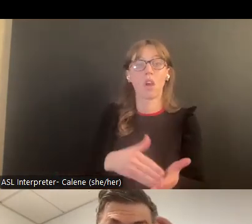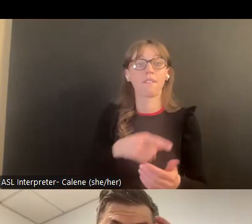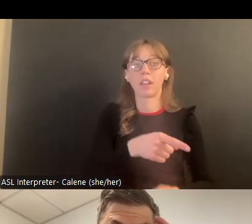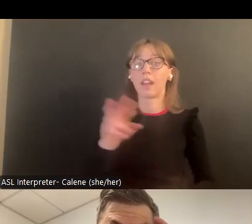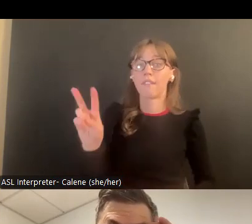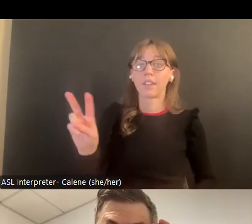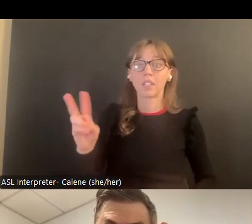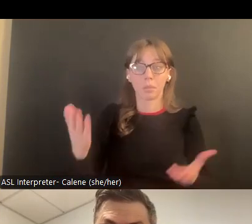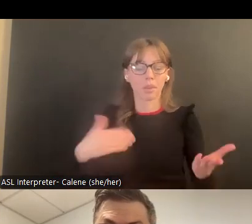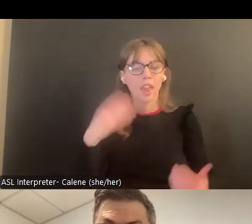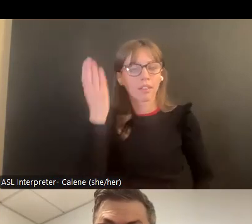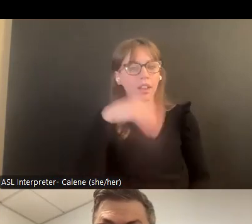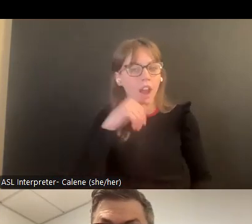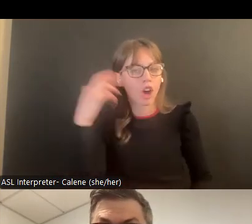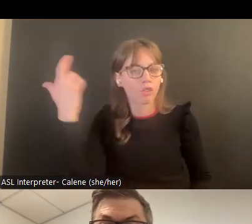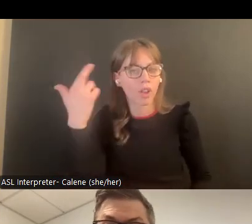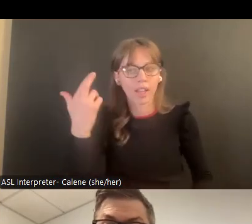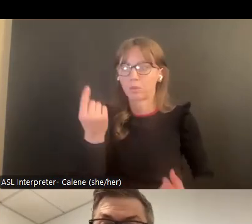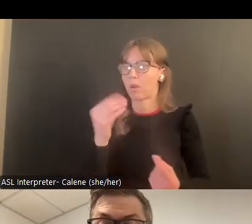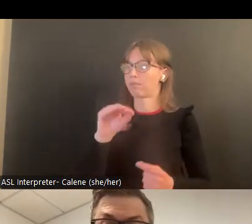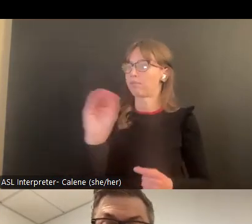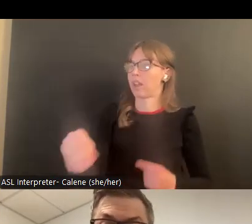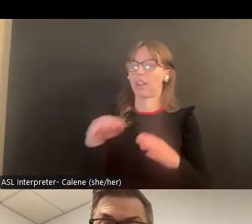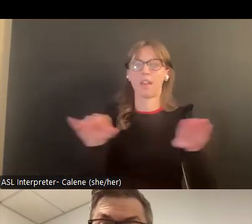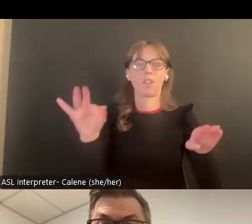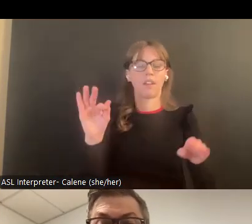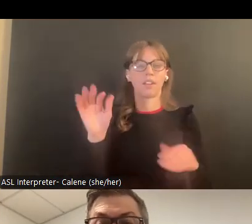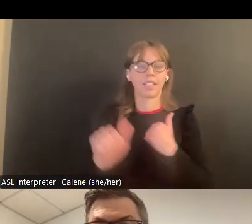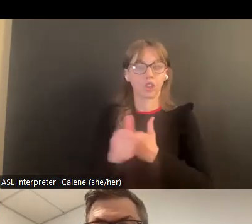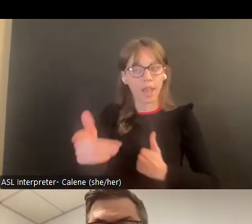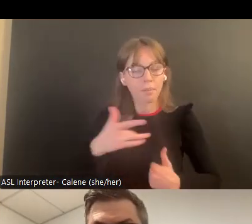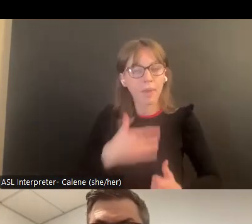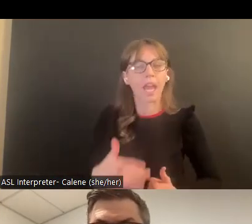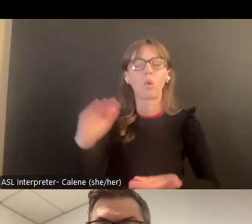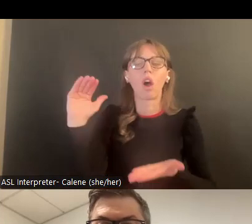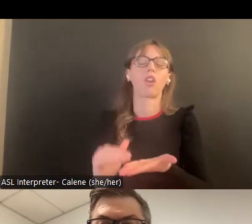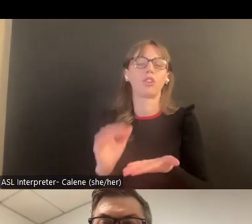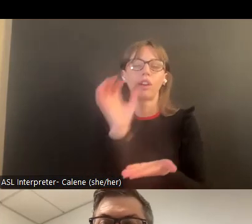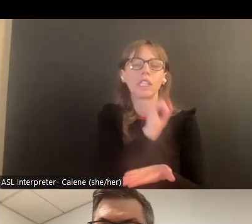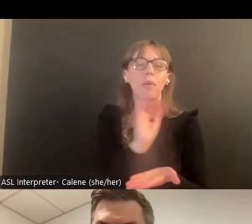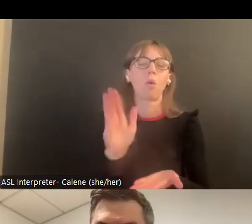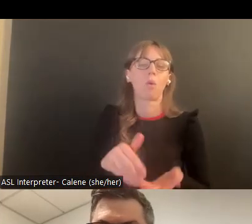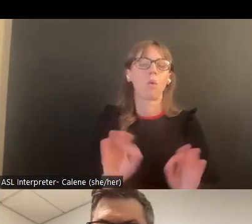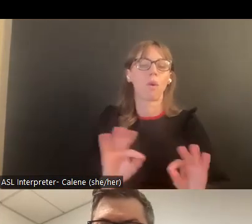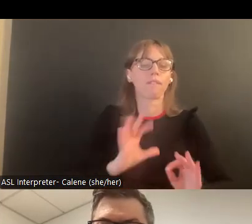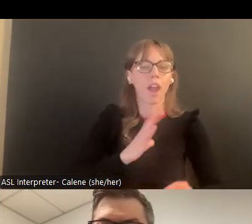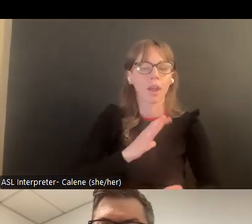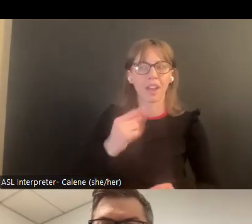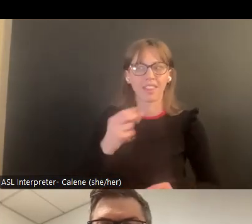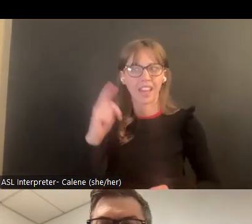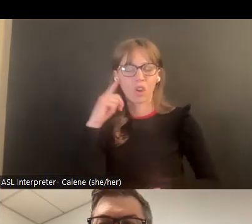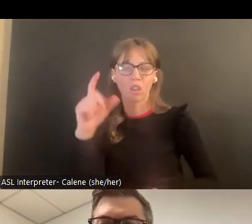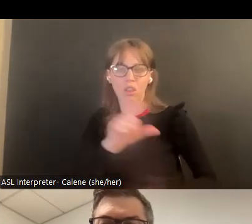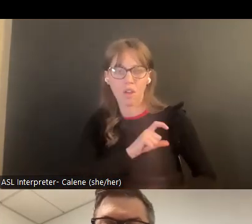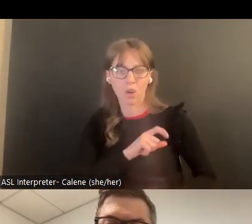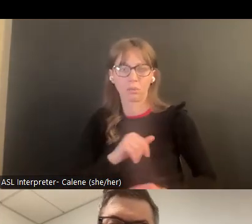muchas veces lo que serían los víctimas no reconocen el nivel de peligro porque muchas veces subestiman puede decir que los agentes